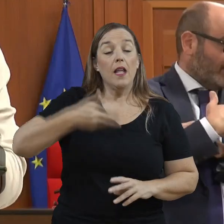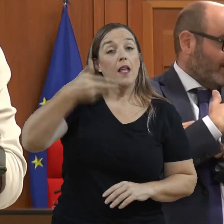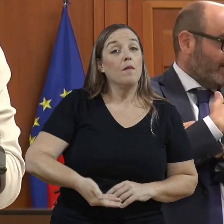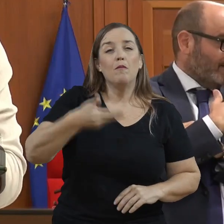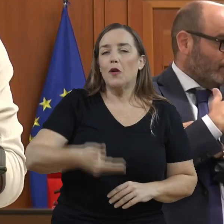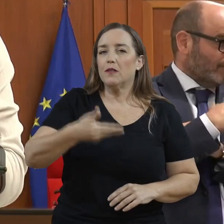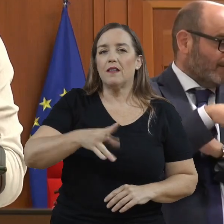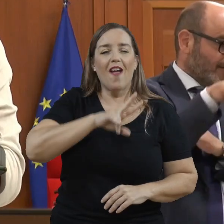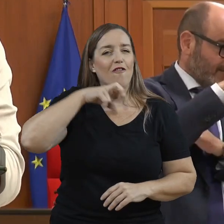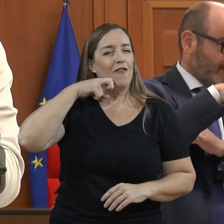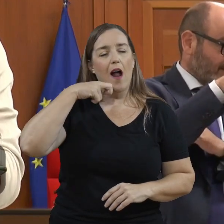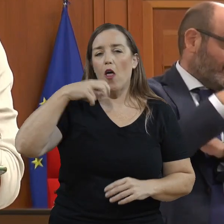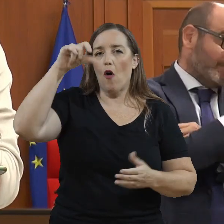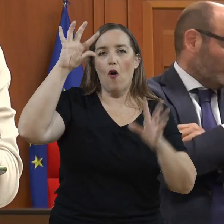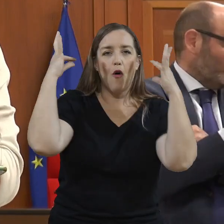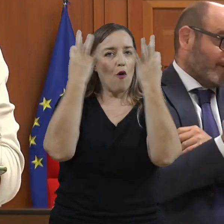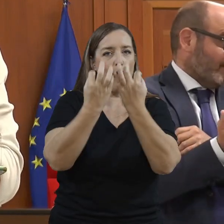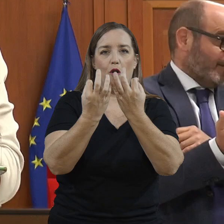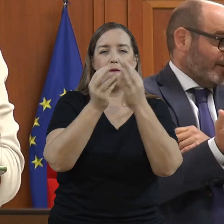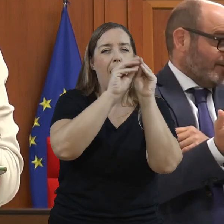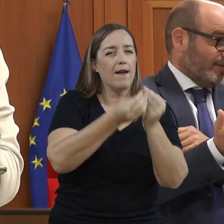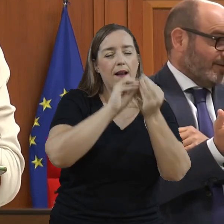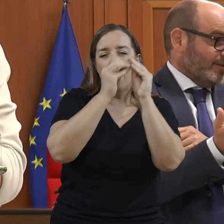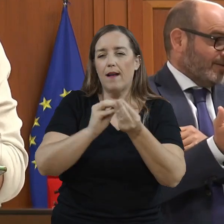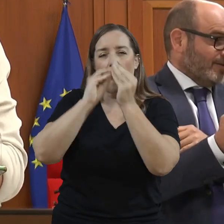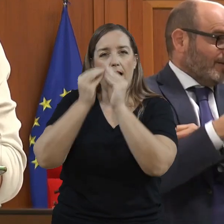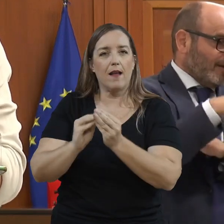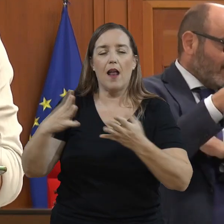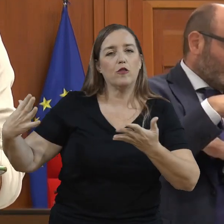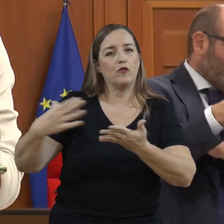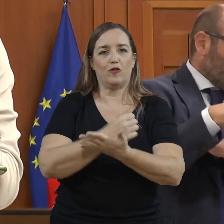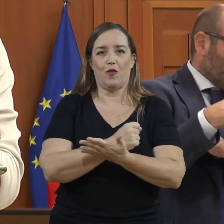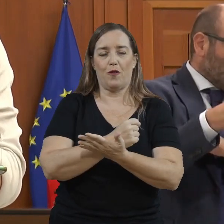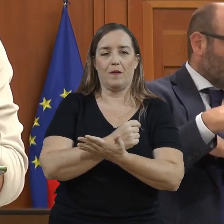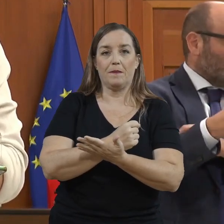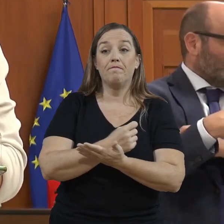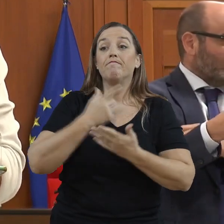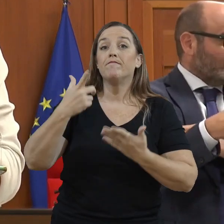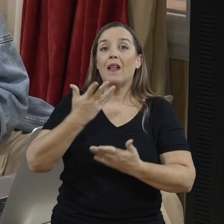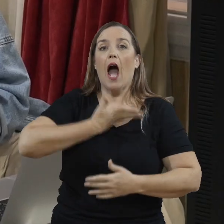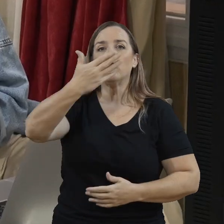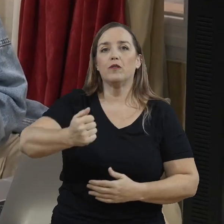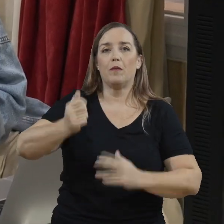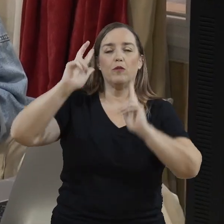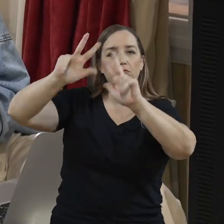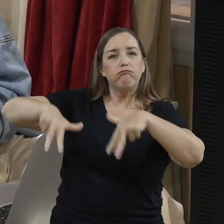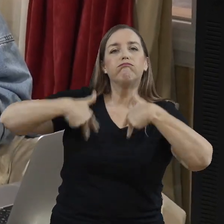Yo lo que sí valoro mucho de esta ciudad es todo lo que se está haciendo y la facilidad que nos ha dado para no partir de un punto cero.